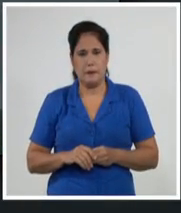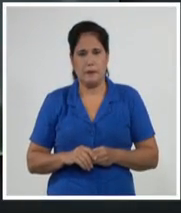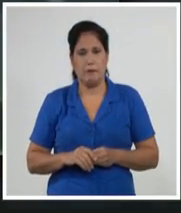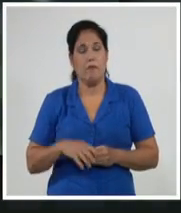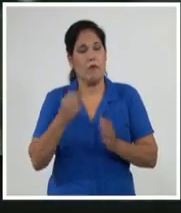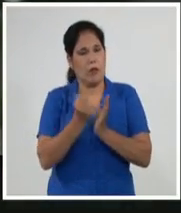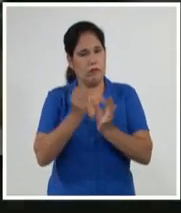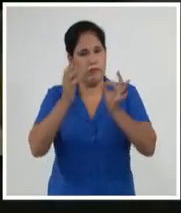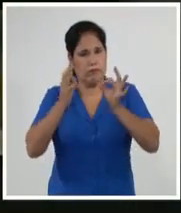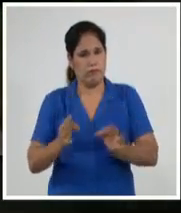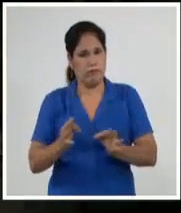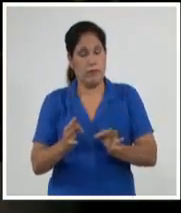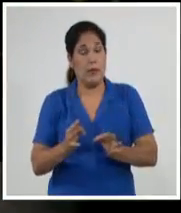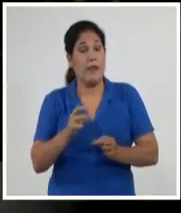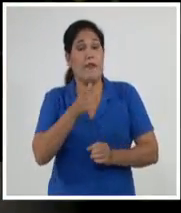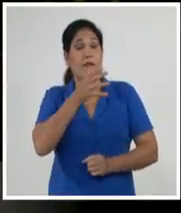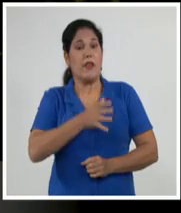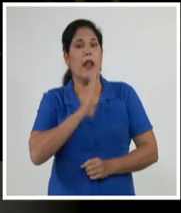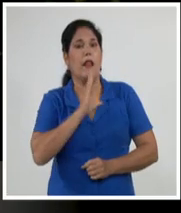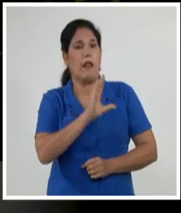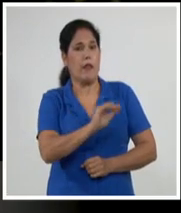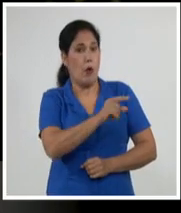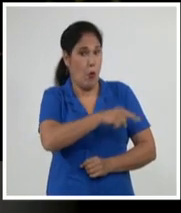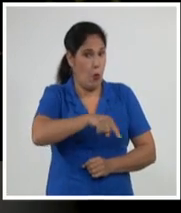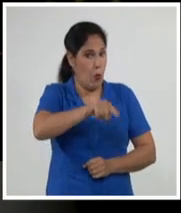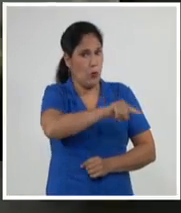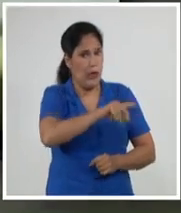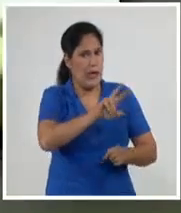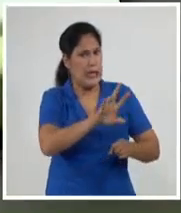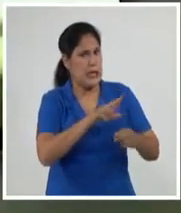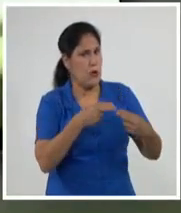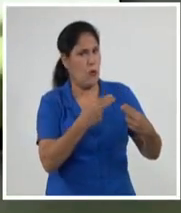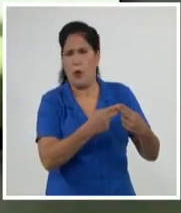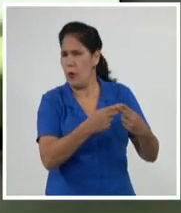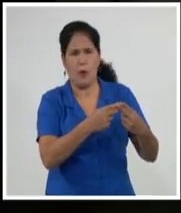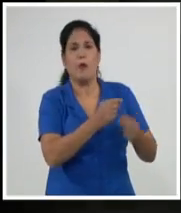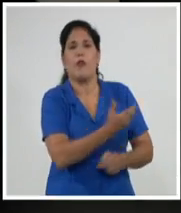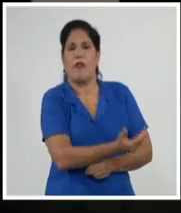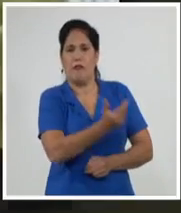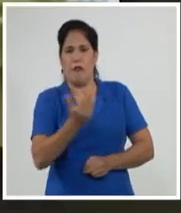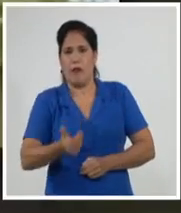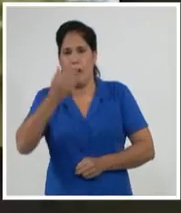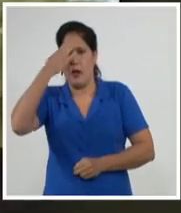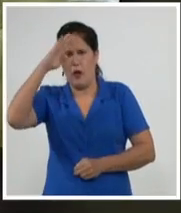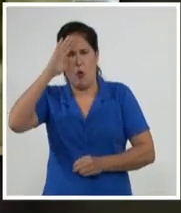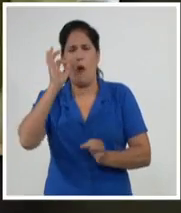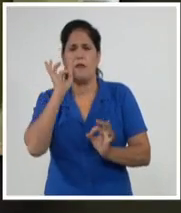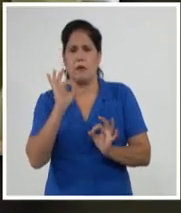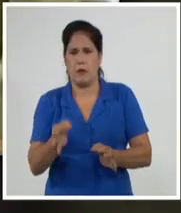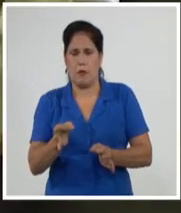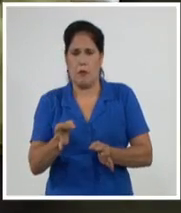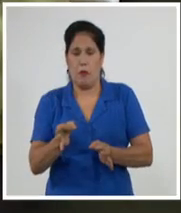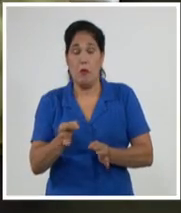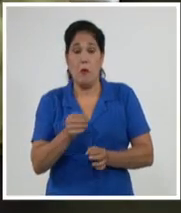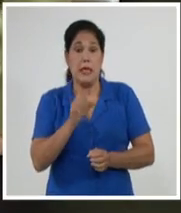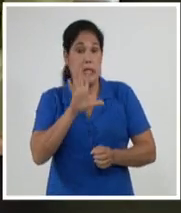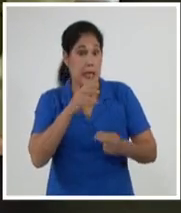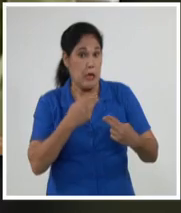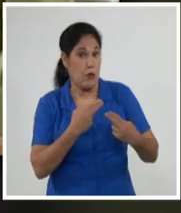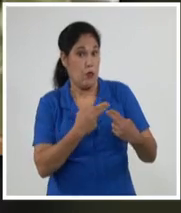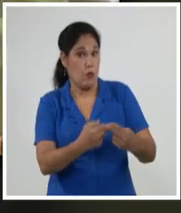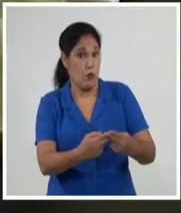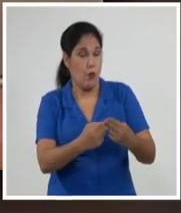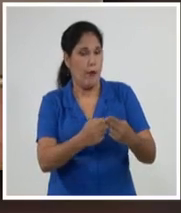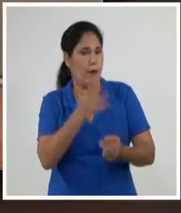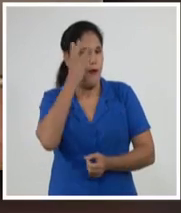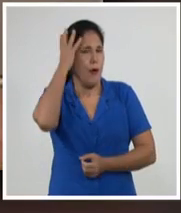Reafirmando la sentencia de Fidel de que se mantendría la lucha del pueblo de Cuba por el regreso a la patria de los cinco héroes cubanos, el general